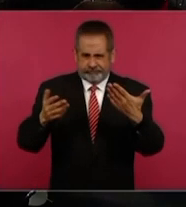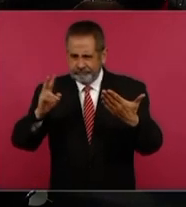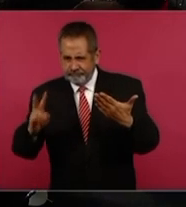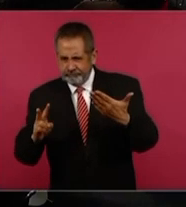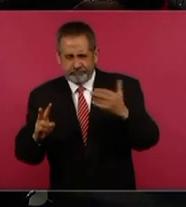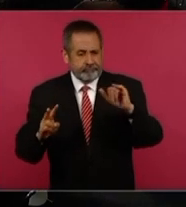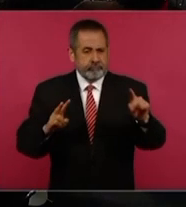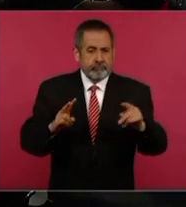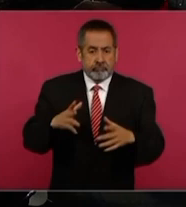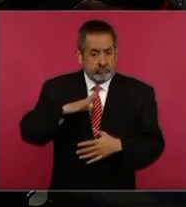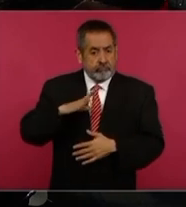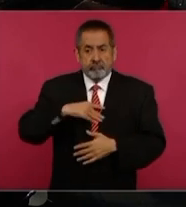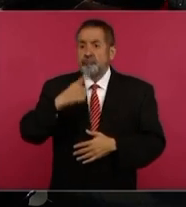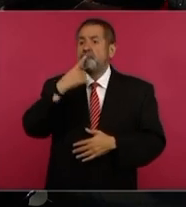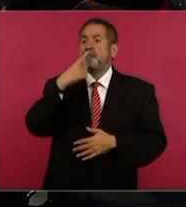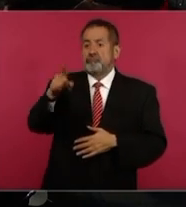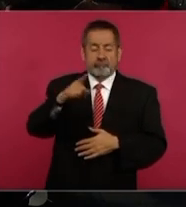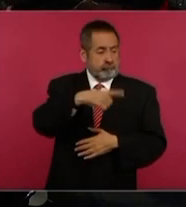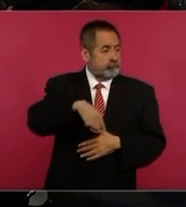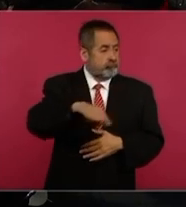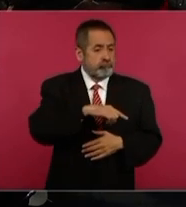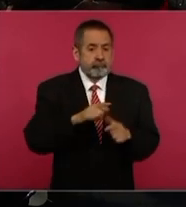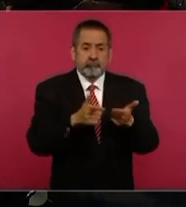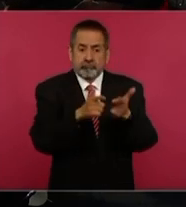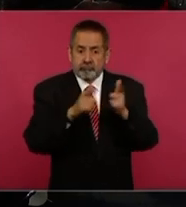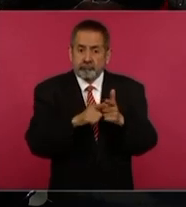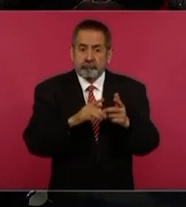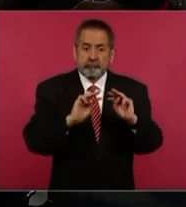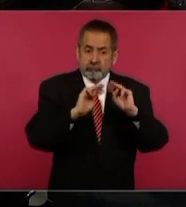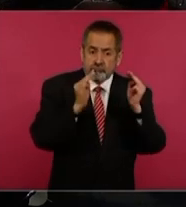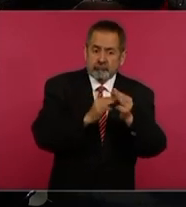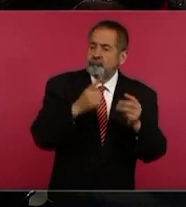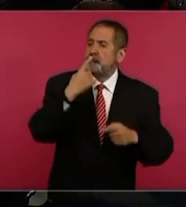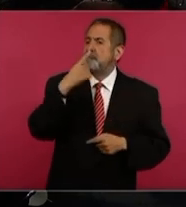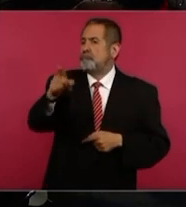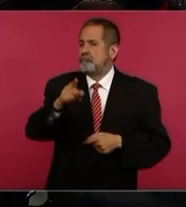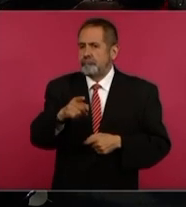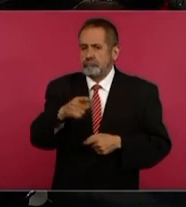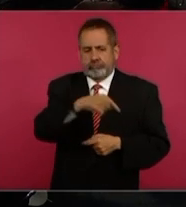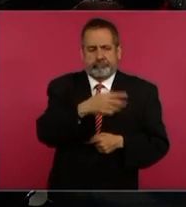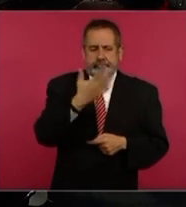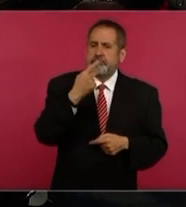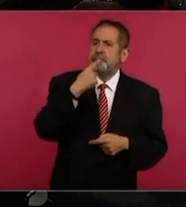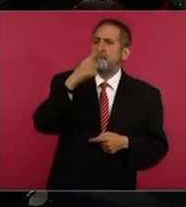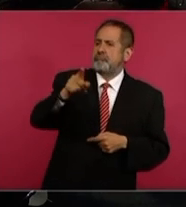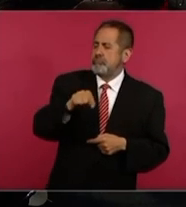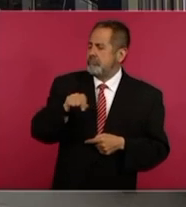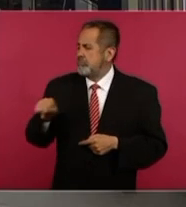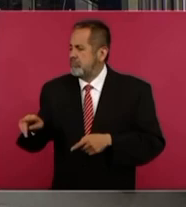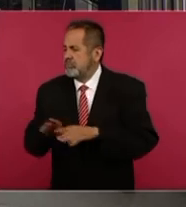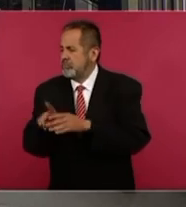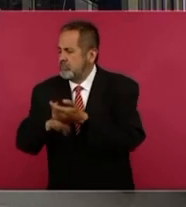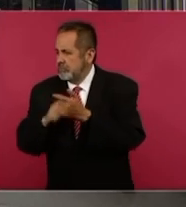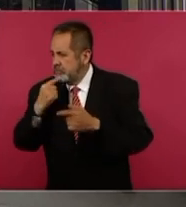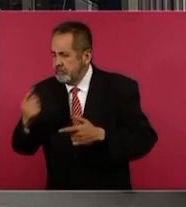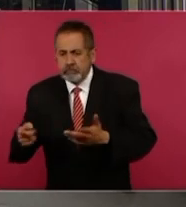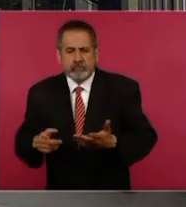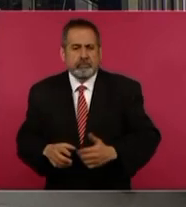hay señalamientos de integrantes de grupos criminales que, pues, por supuesto, no van a interponer una denuncia? Yo tengo una fórmula